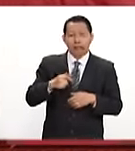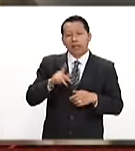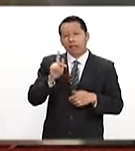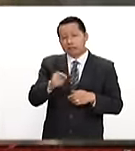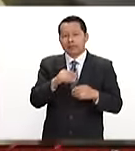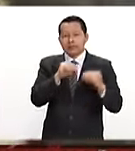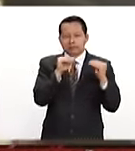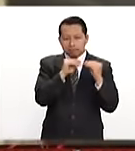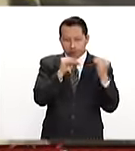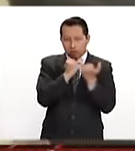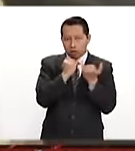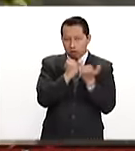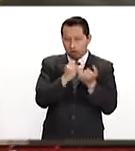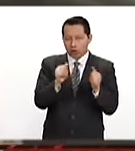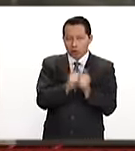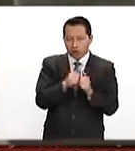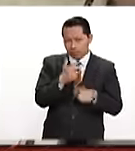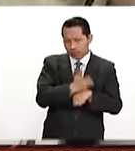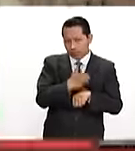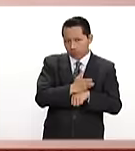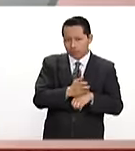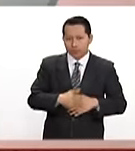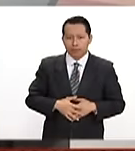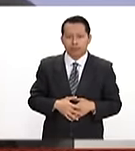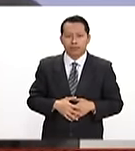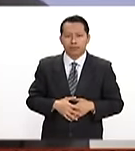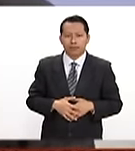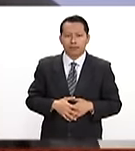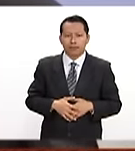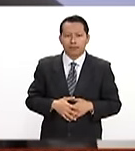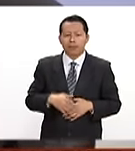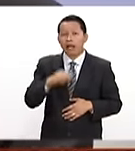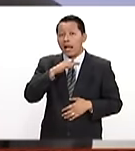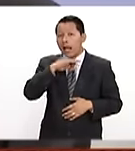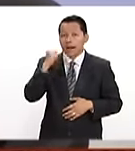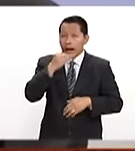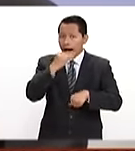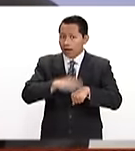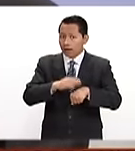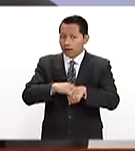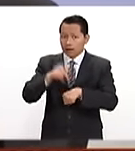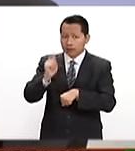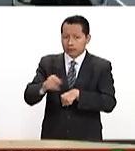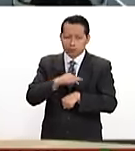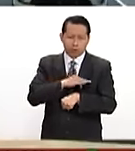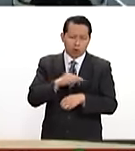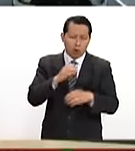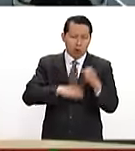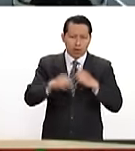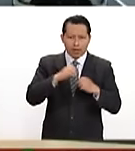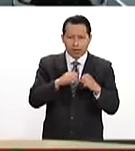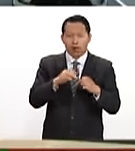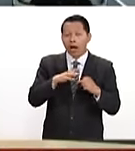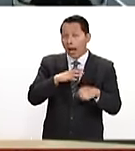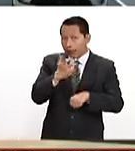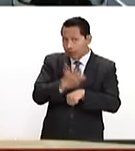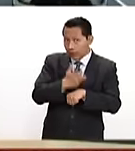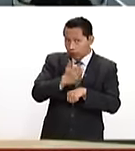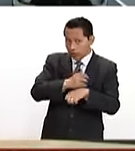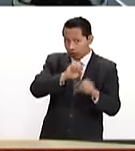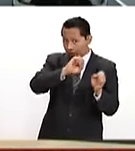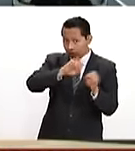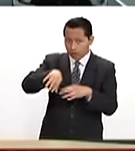negociación de comercio bilateral con Estados Unidos. Alemania advierte que tomaría el papel comercial que Estados Unidos